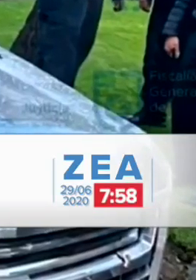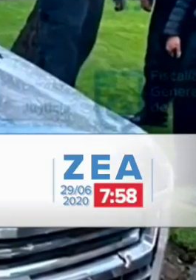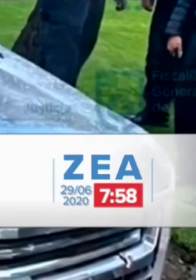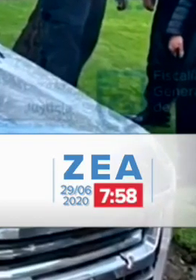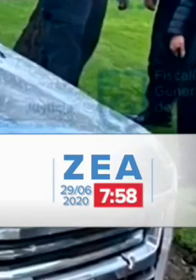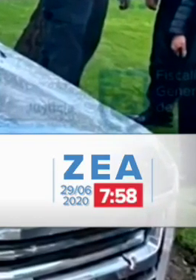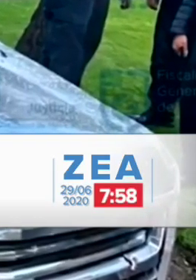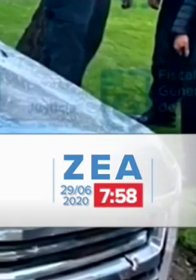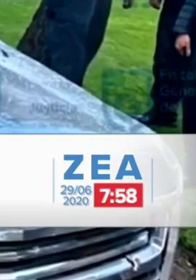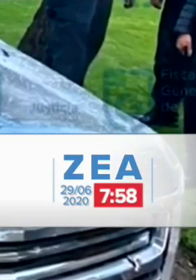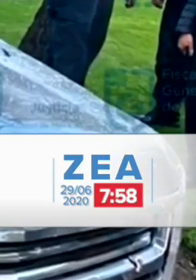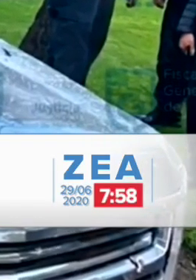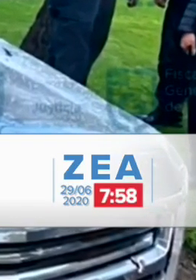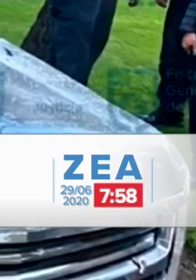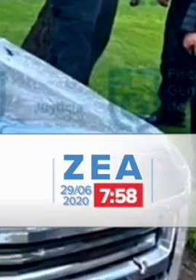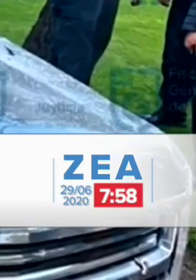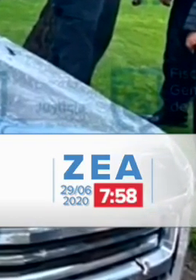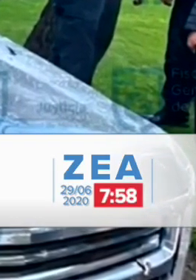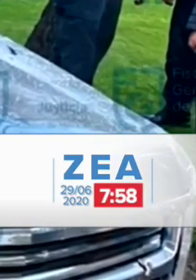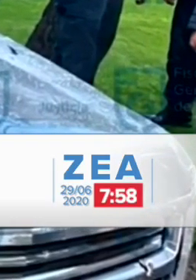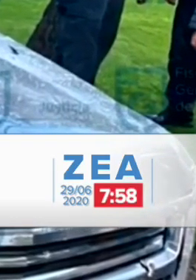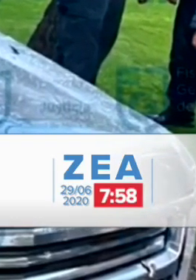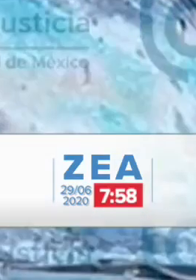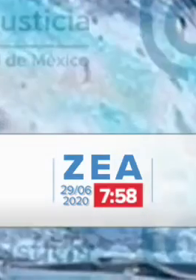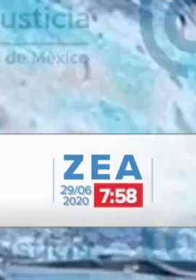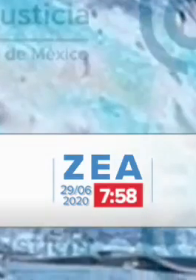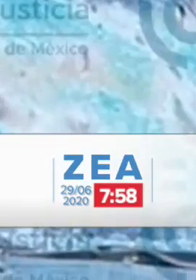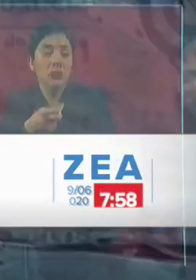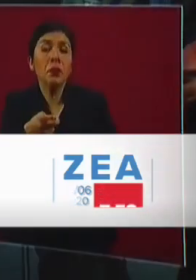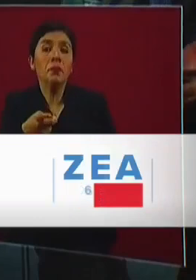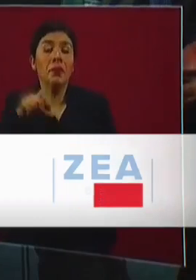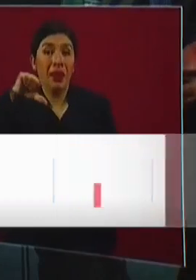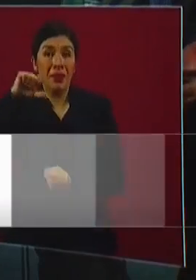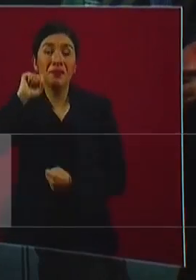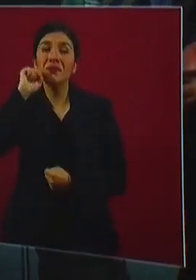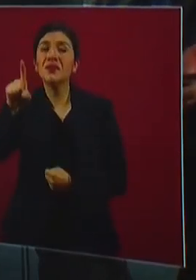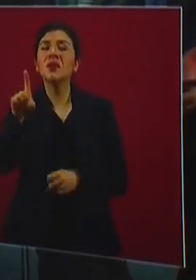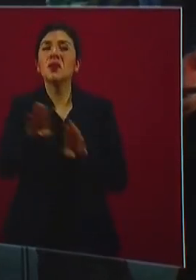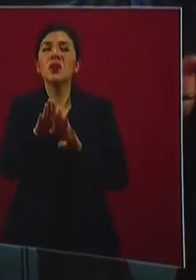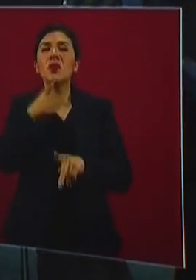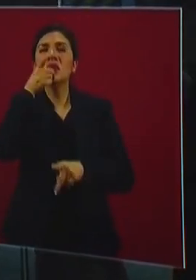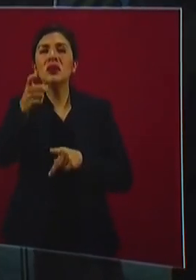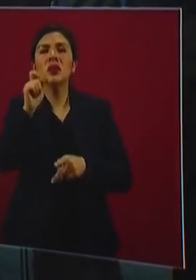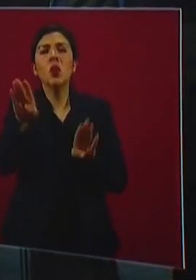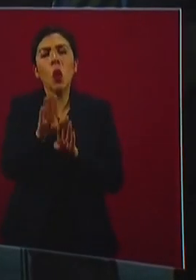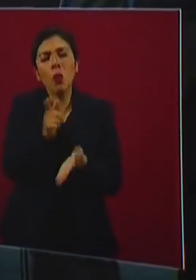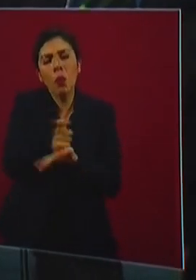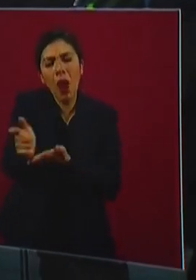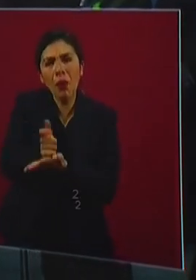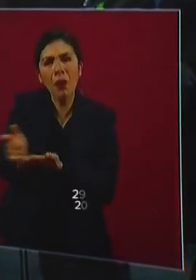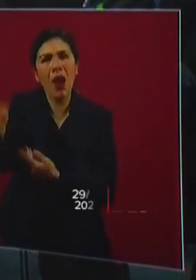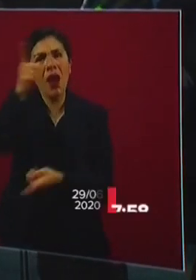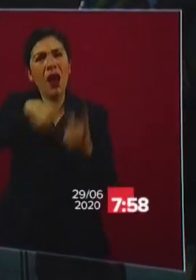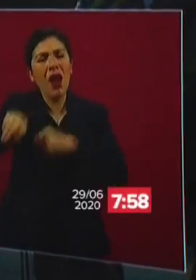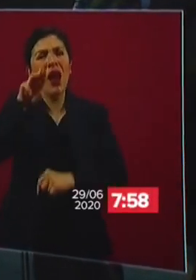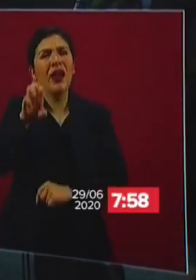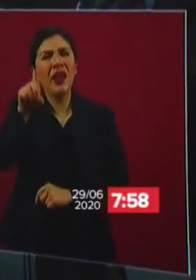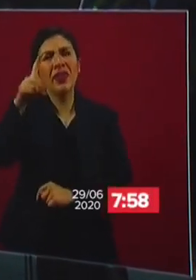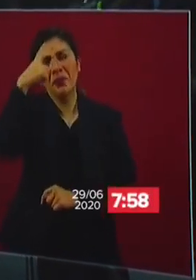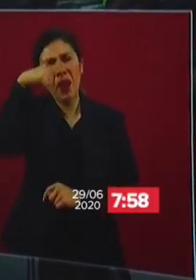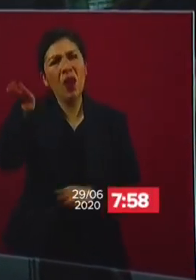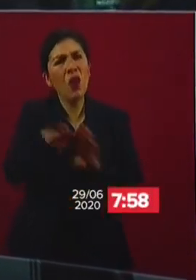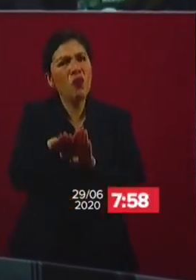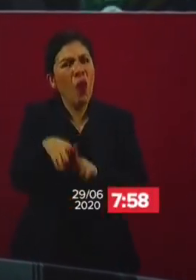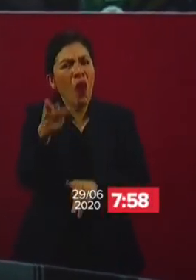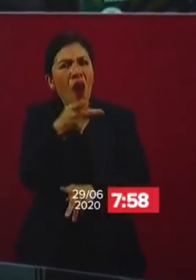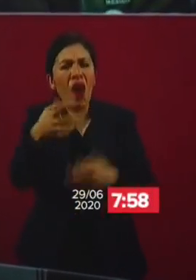armas de uso exclusivo de las Fuerzas Armadas. En la conferencia mañana de este lunes, el presidente Andrés Manuel López Obrador adelantó que